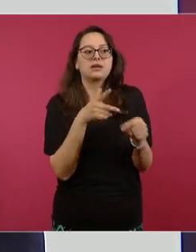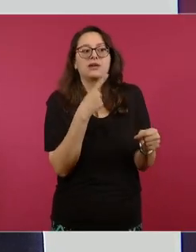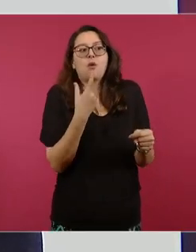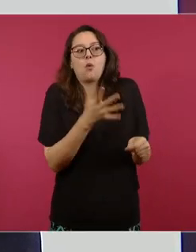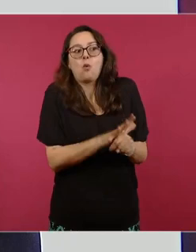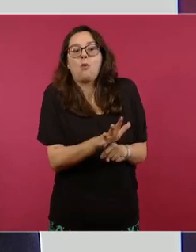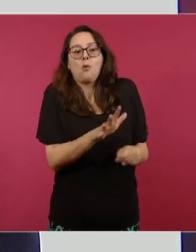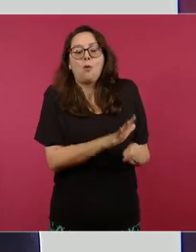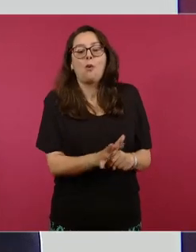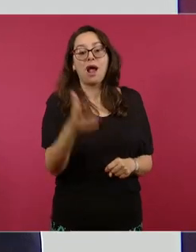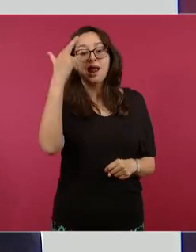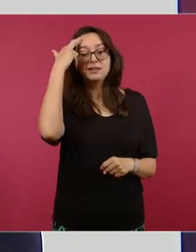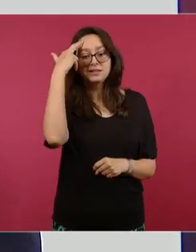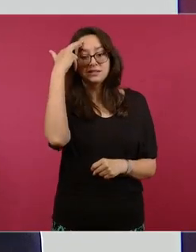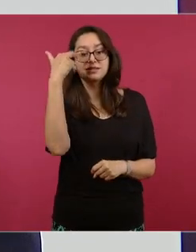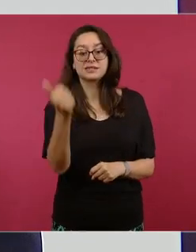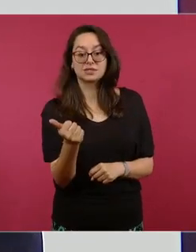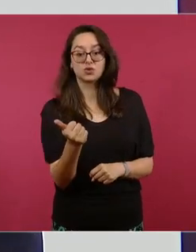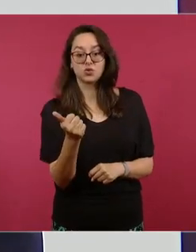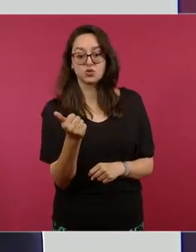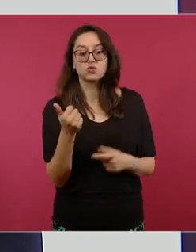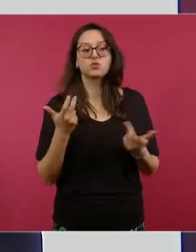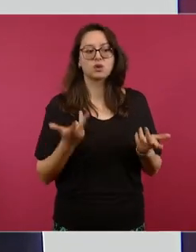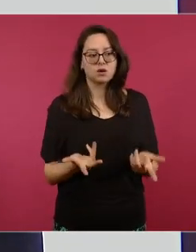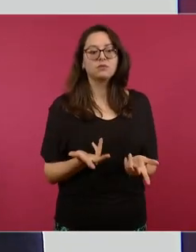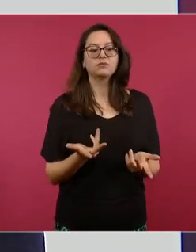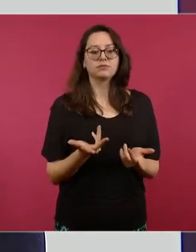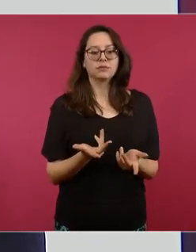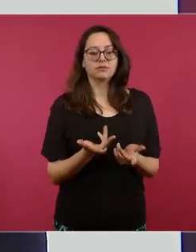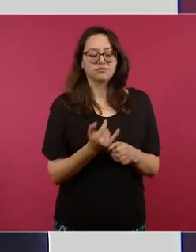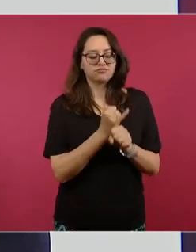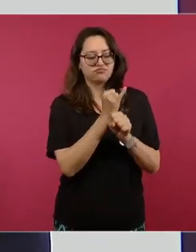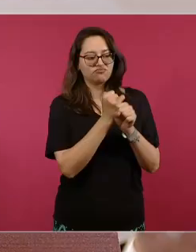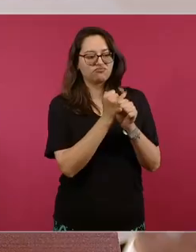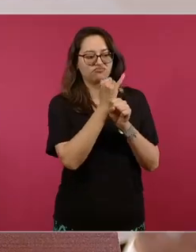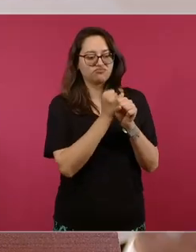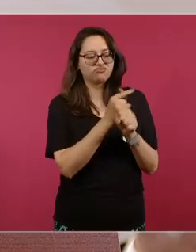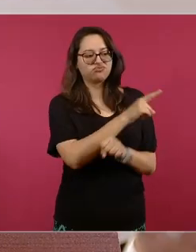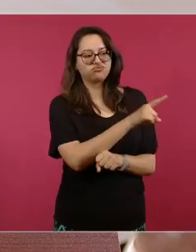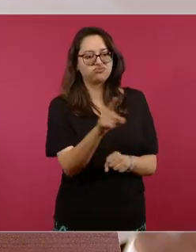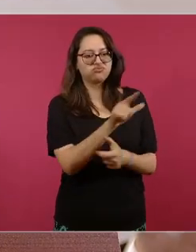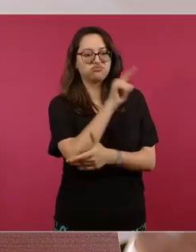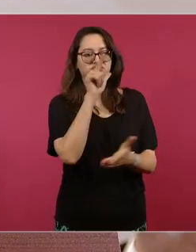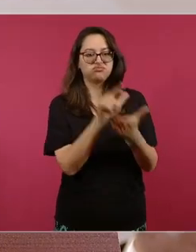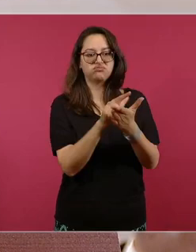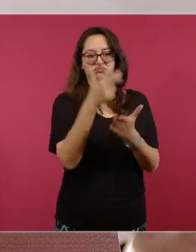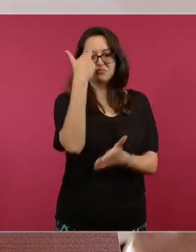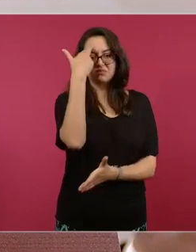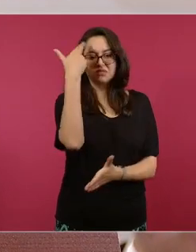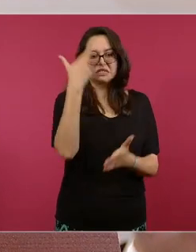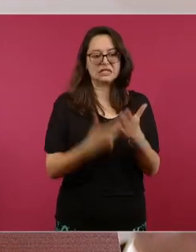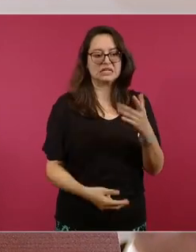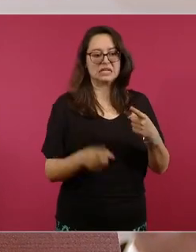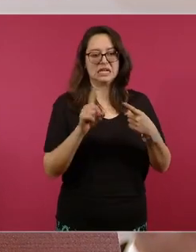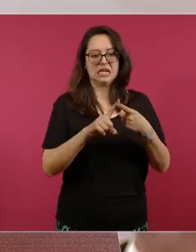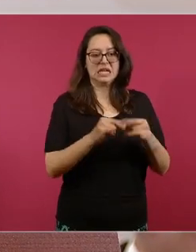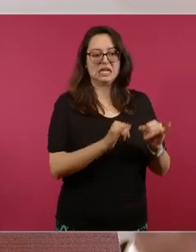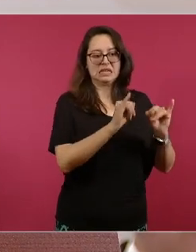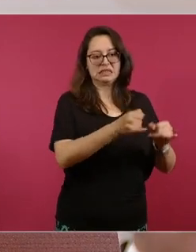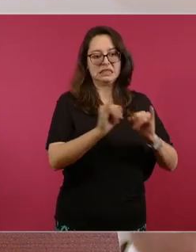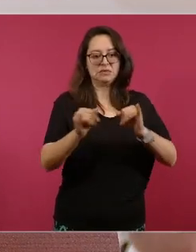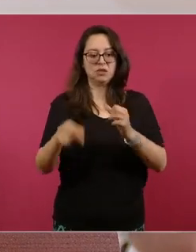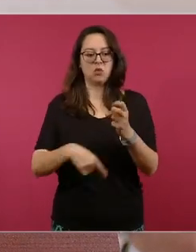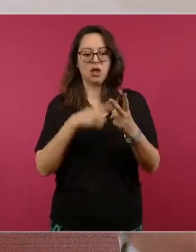con los instrumentos de investigación criminal especialmente búsqueda individualizada y búsqueda por